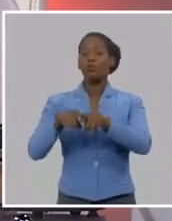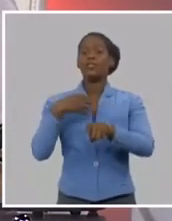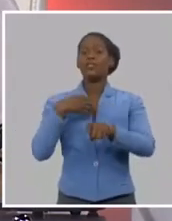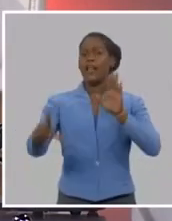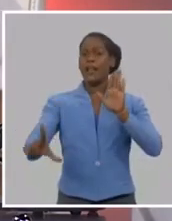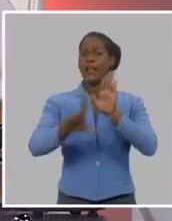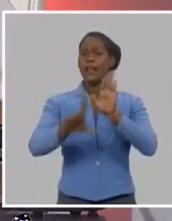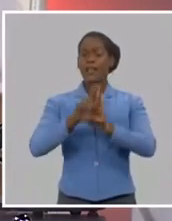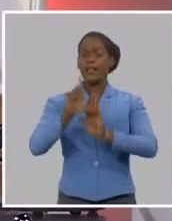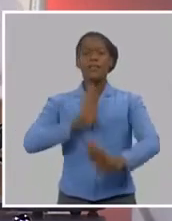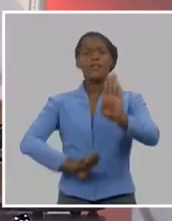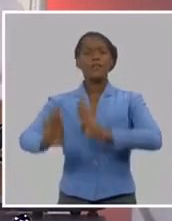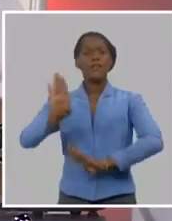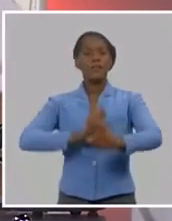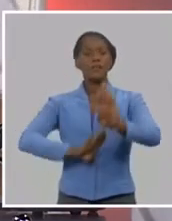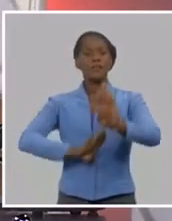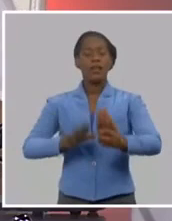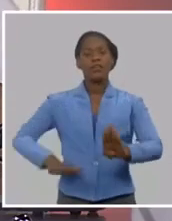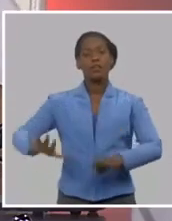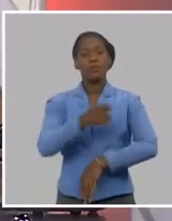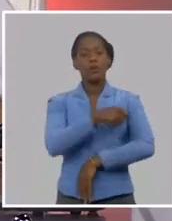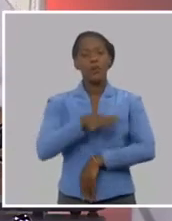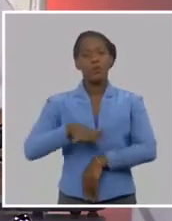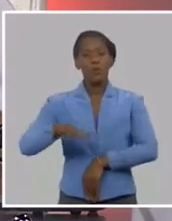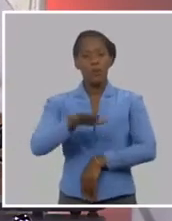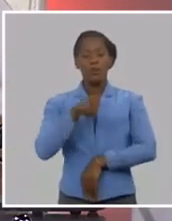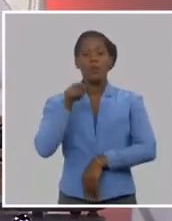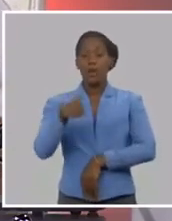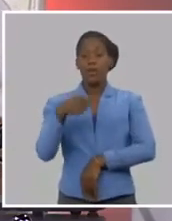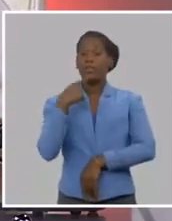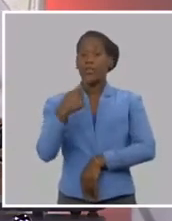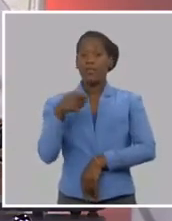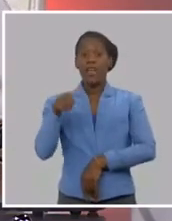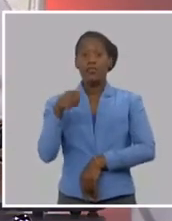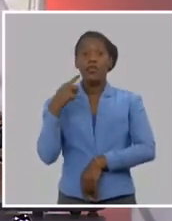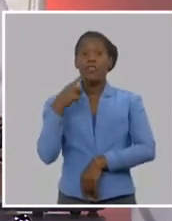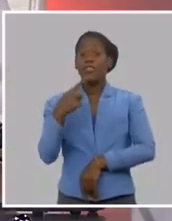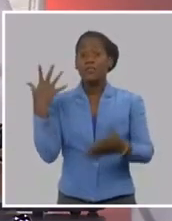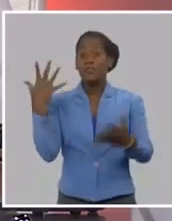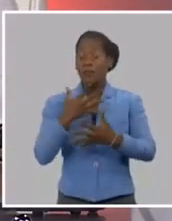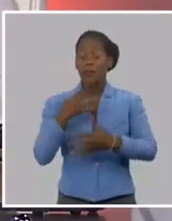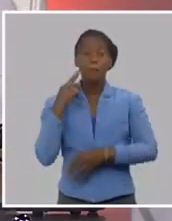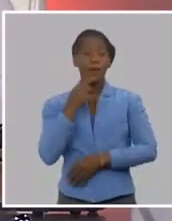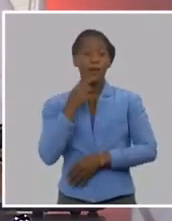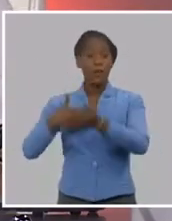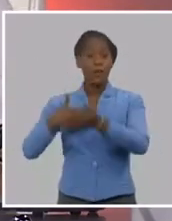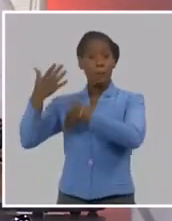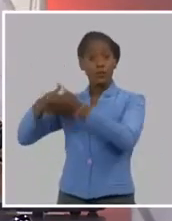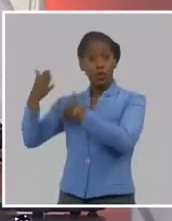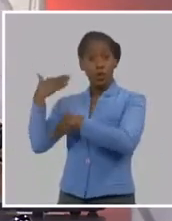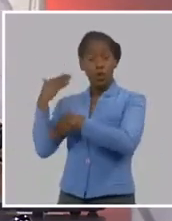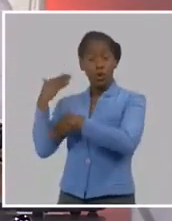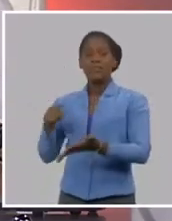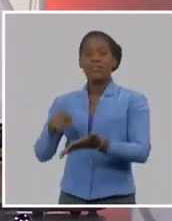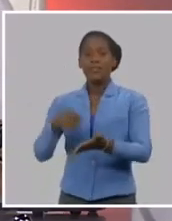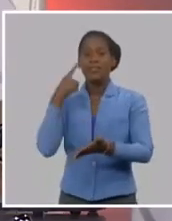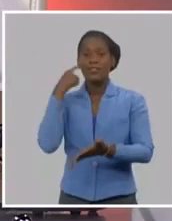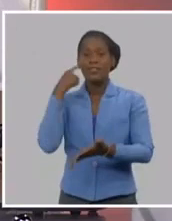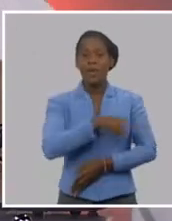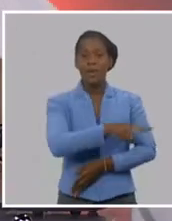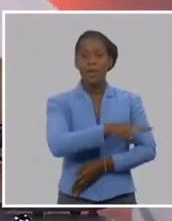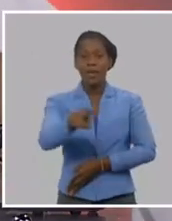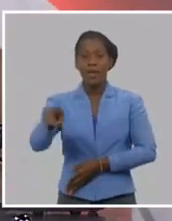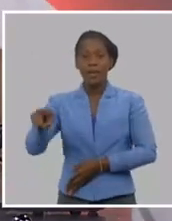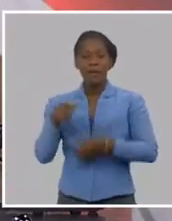de hombre evitar, está previendo algo que va a ocurrir. Los que se excluyan de la revolución,